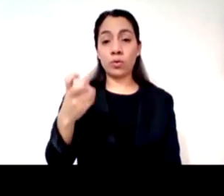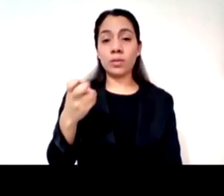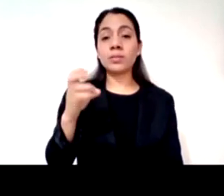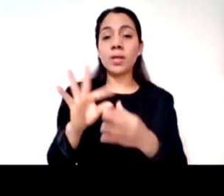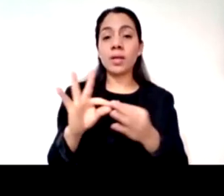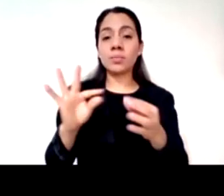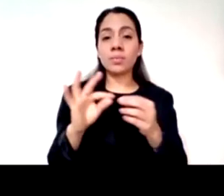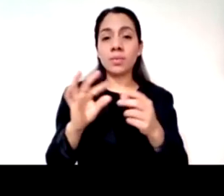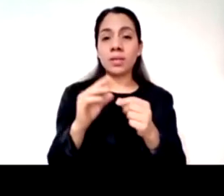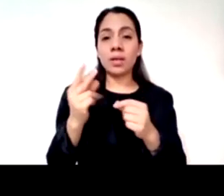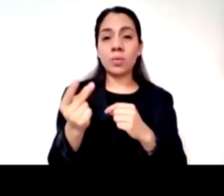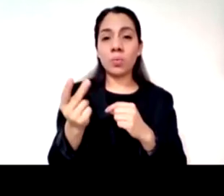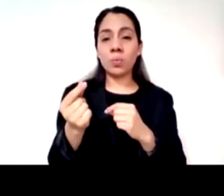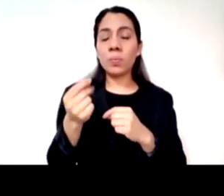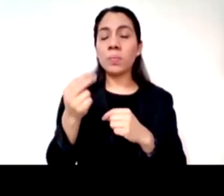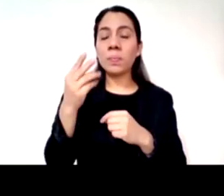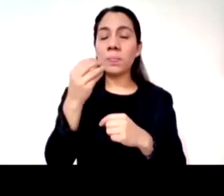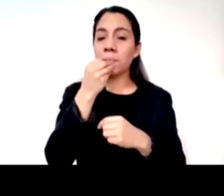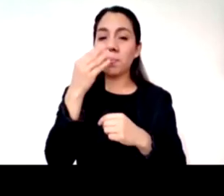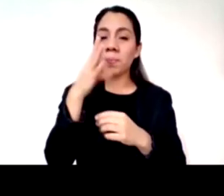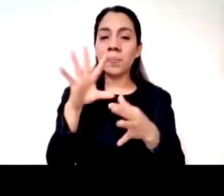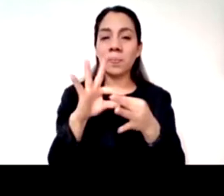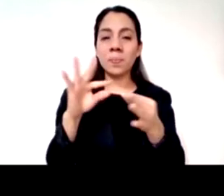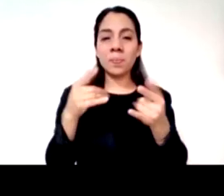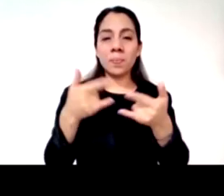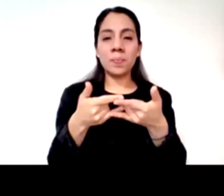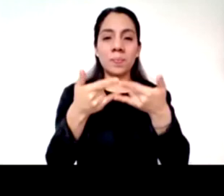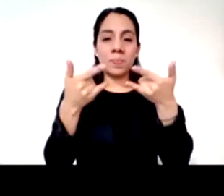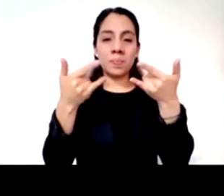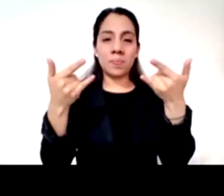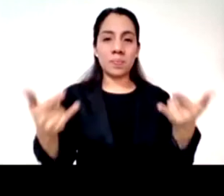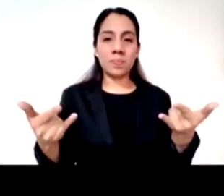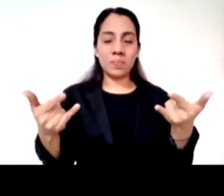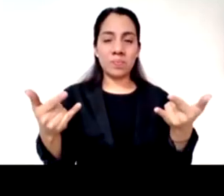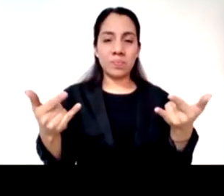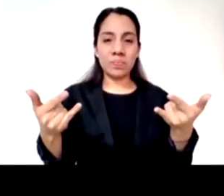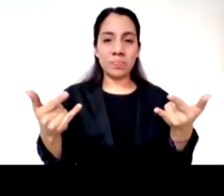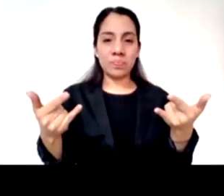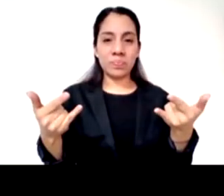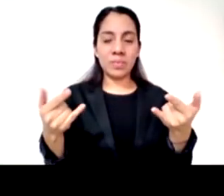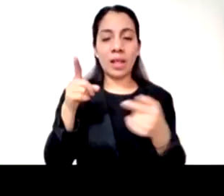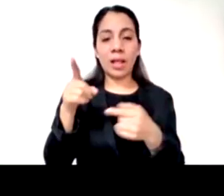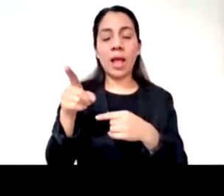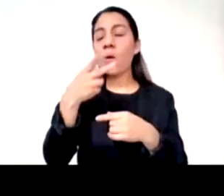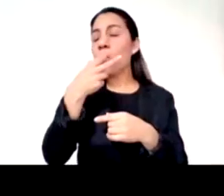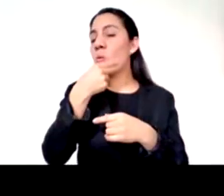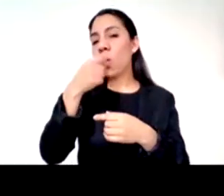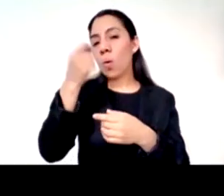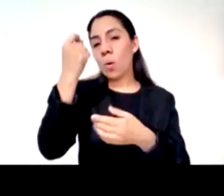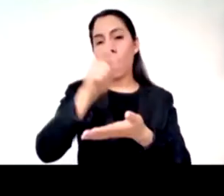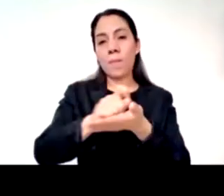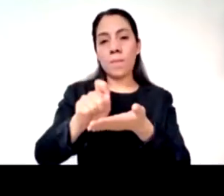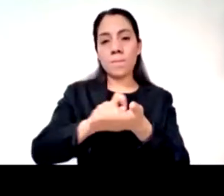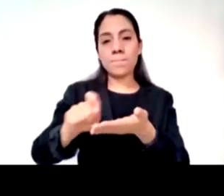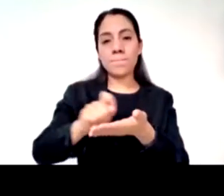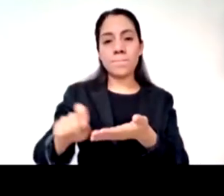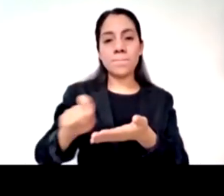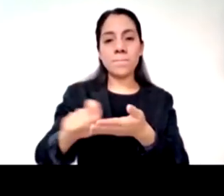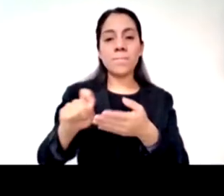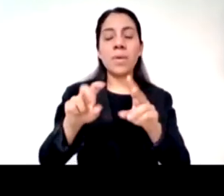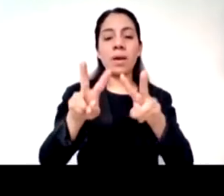maravillosamente genial mi amigo Carlos Clérico tanatólogo infantil improvisado y lo maravilloso